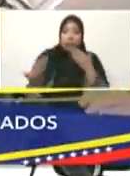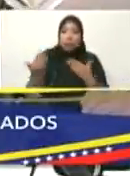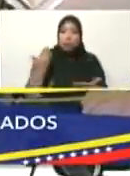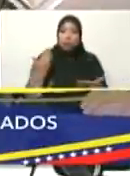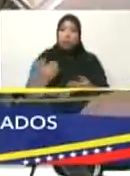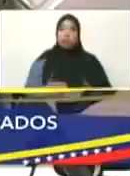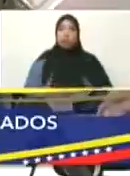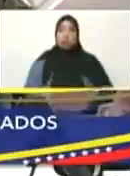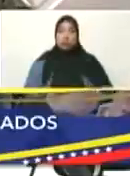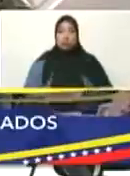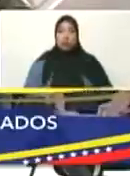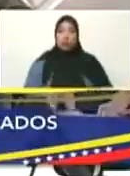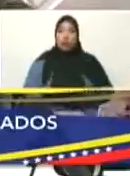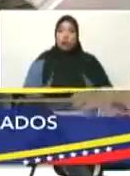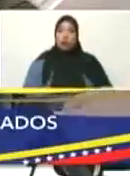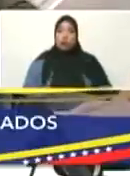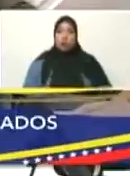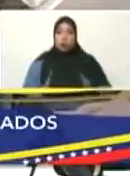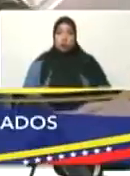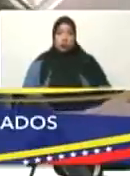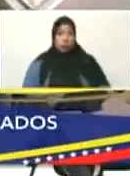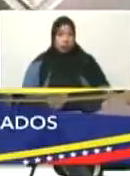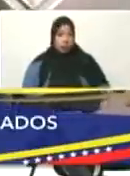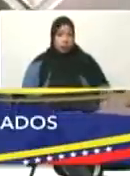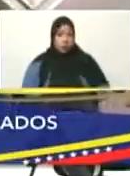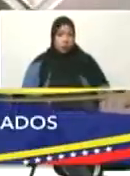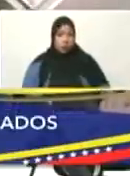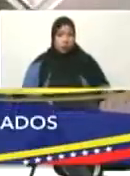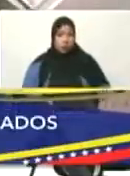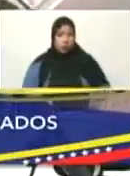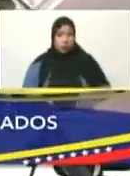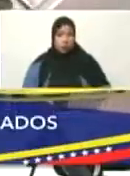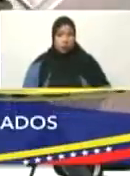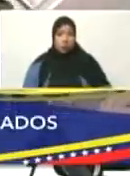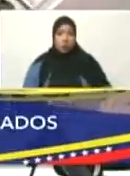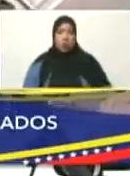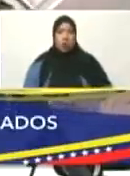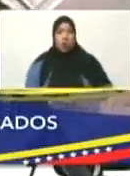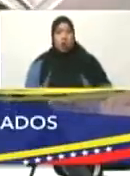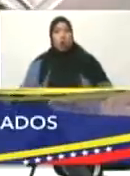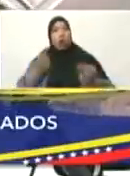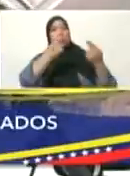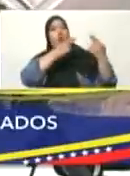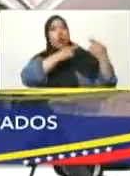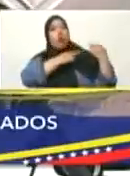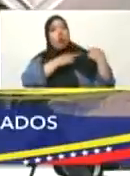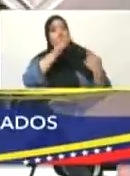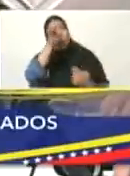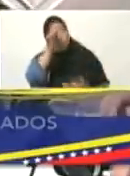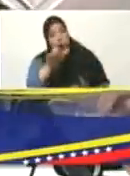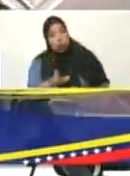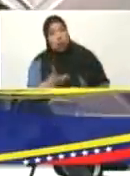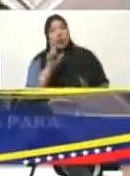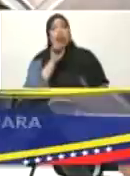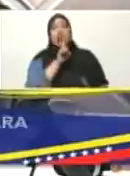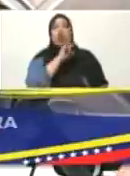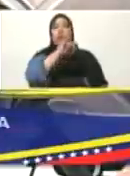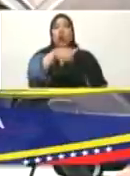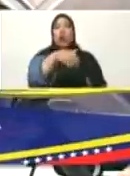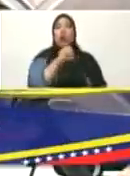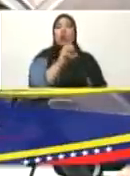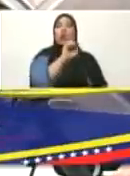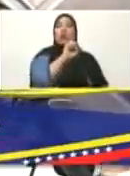Bueno, yo quisiera que el coronel José Pereira, está entre